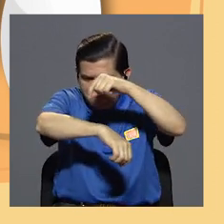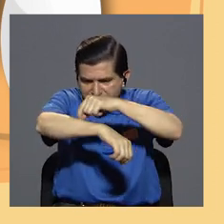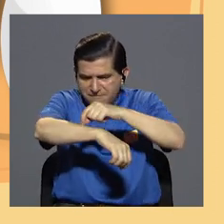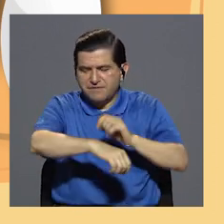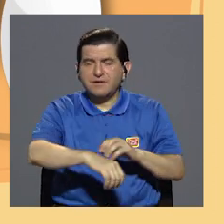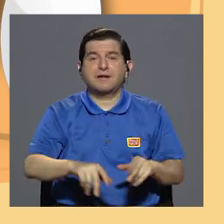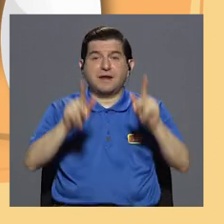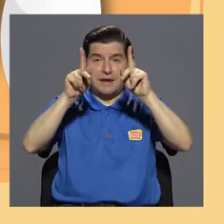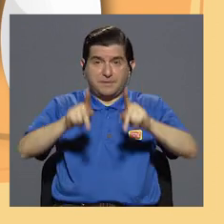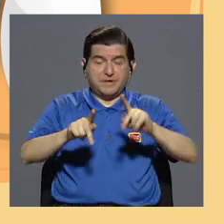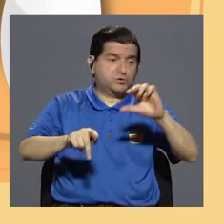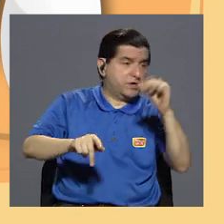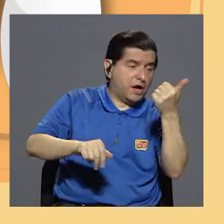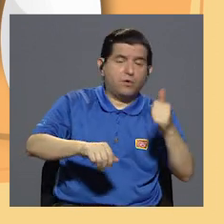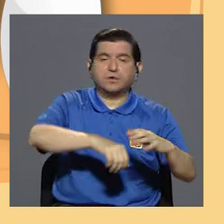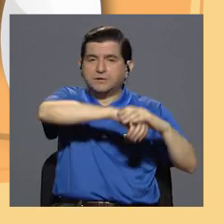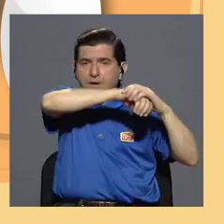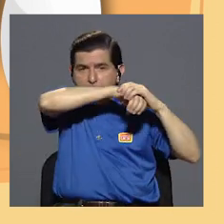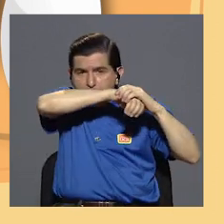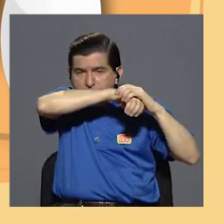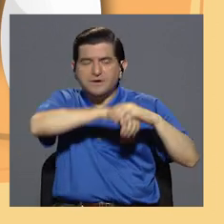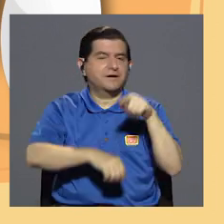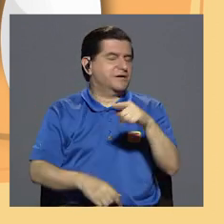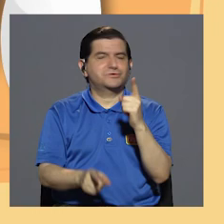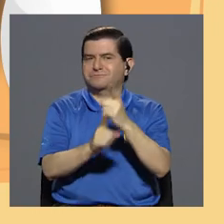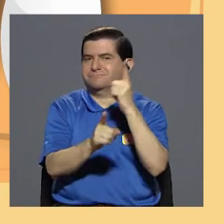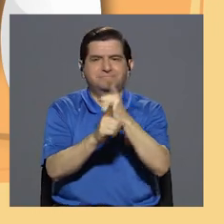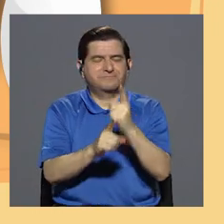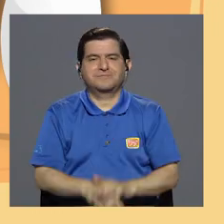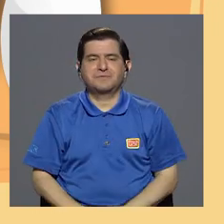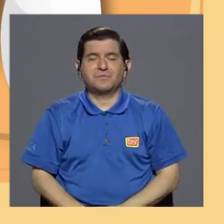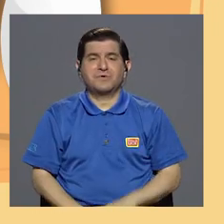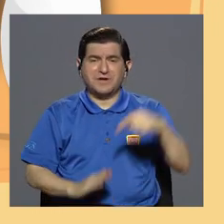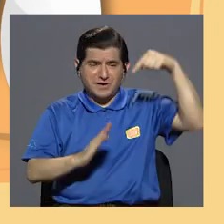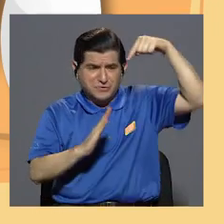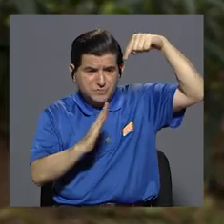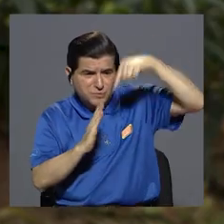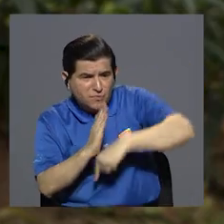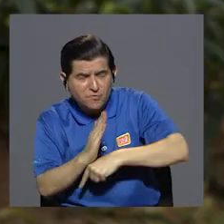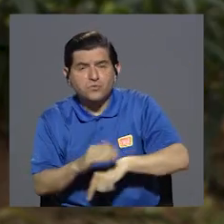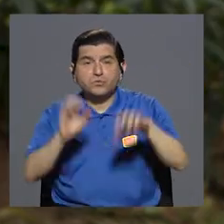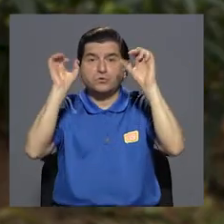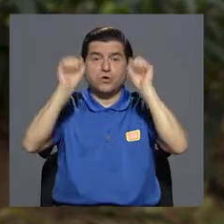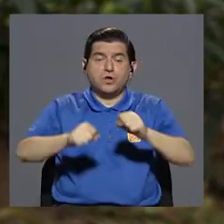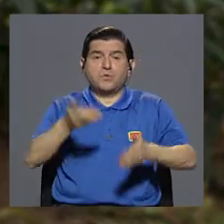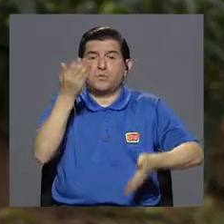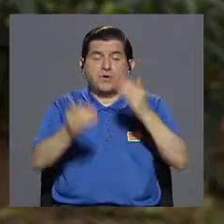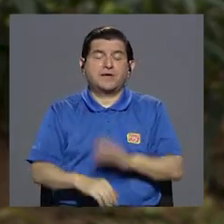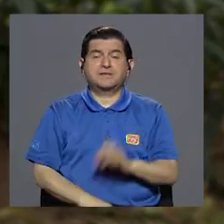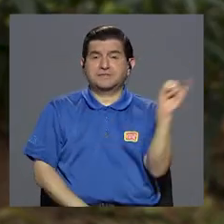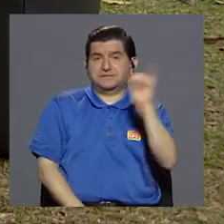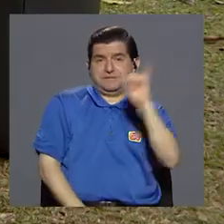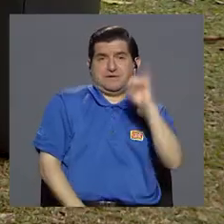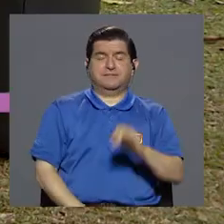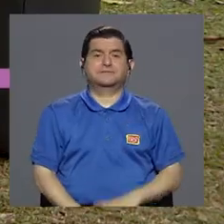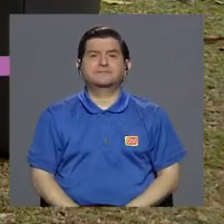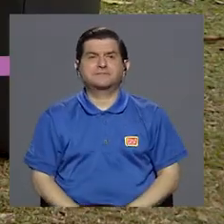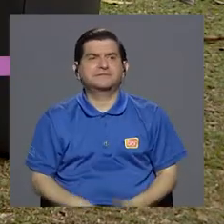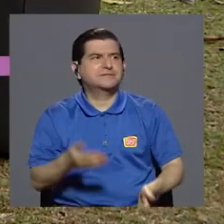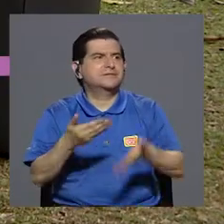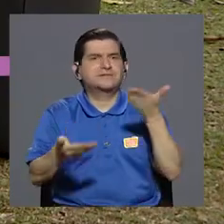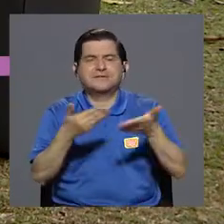retirar el veneno. En realidad el veneno no se retira porque es inyectado profundamente y más bien se puede introducir una infección. Entonces,